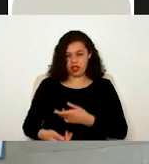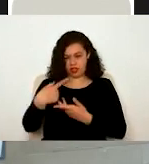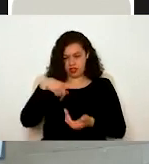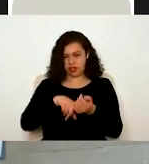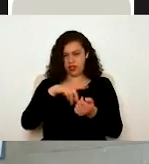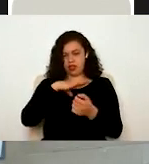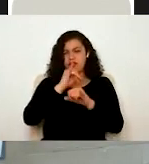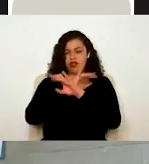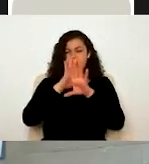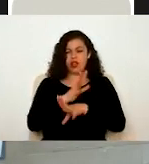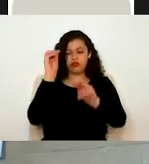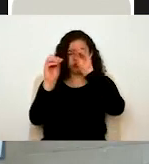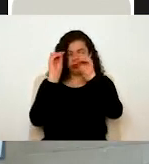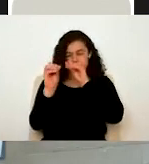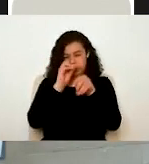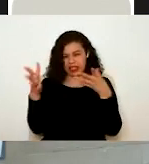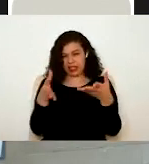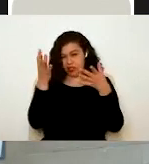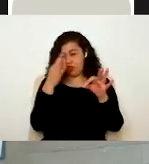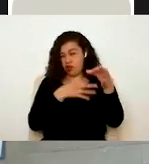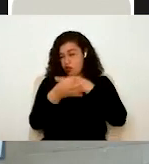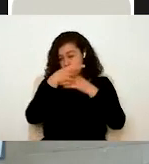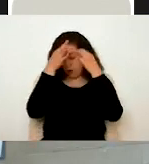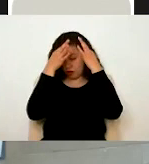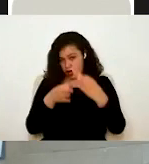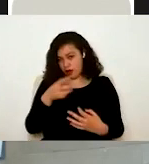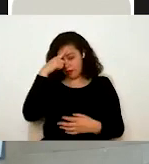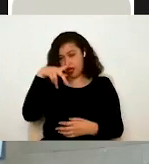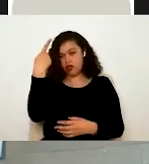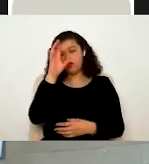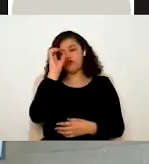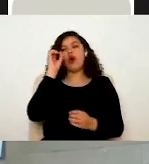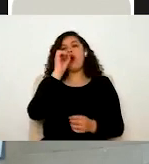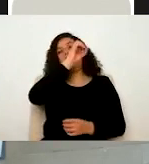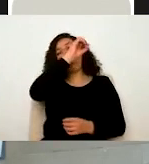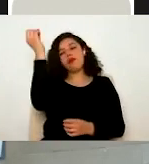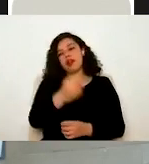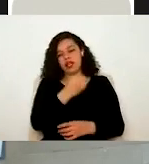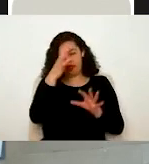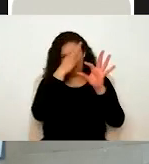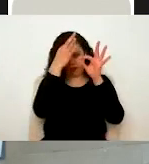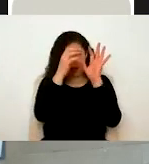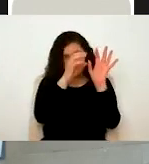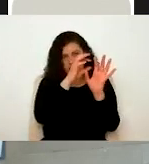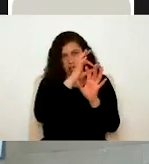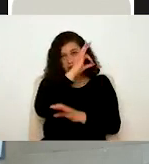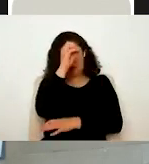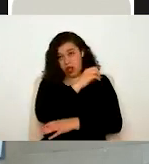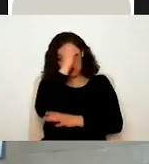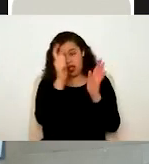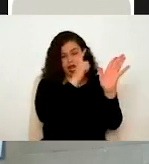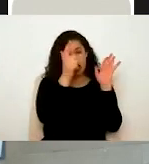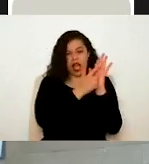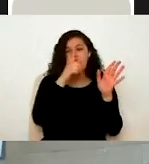Junta, todo lo que es lo oficial, para el cumplimiento de las obligaciones legales y fiscales. Así